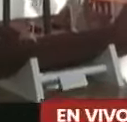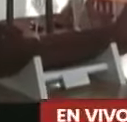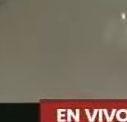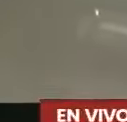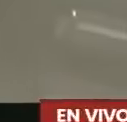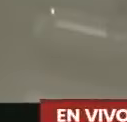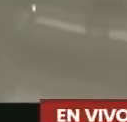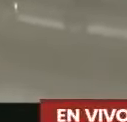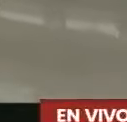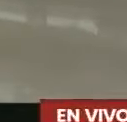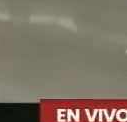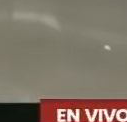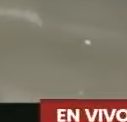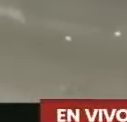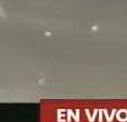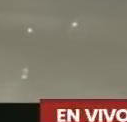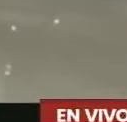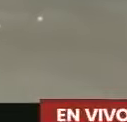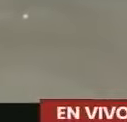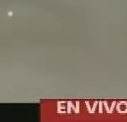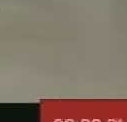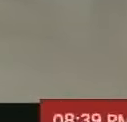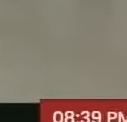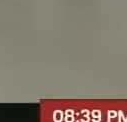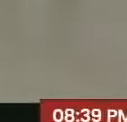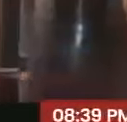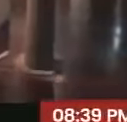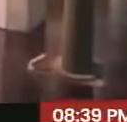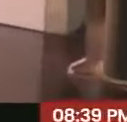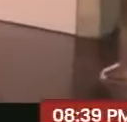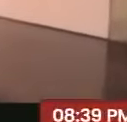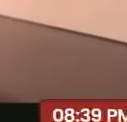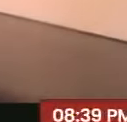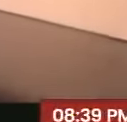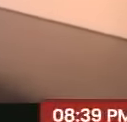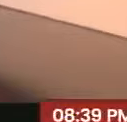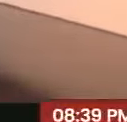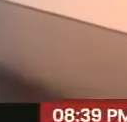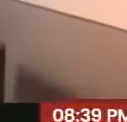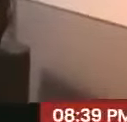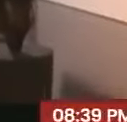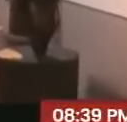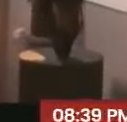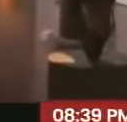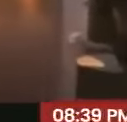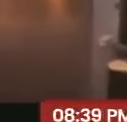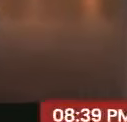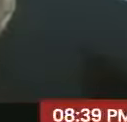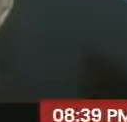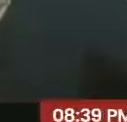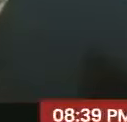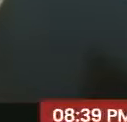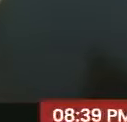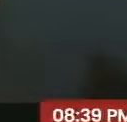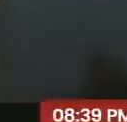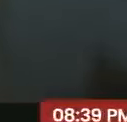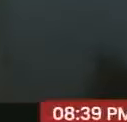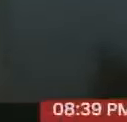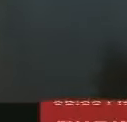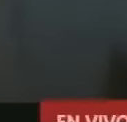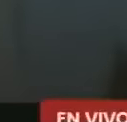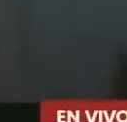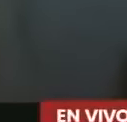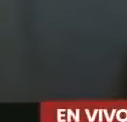tesoros, nuestras más hermosas obras, tanto de la pintura como de la escultura,